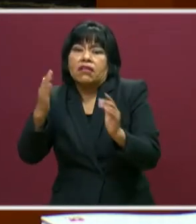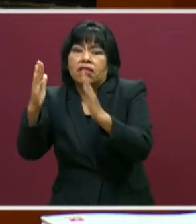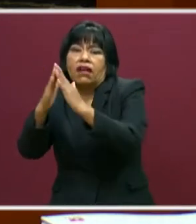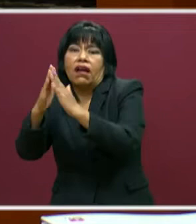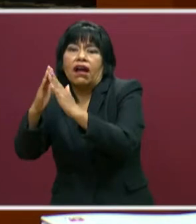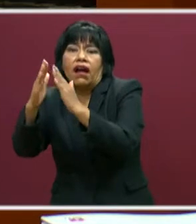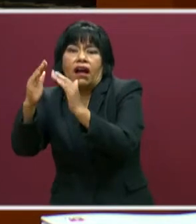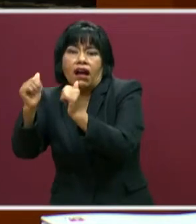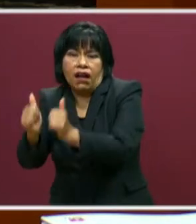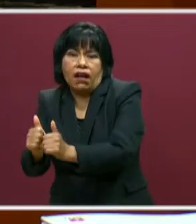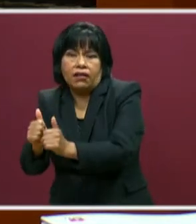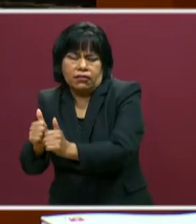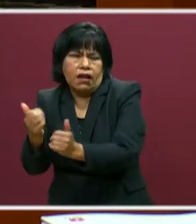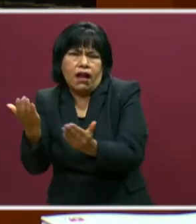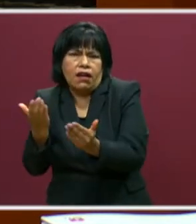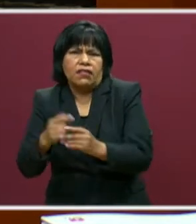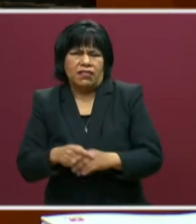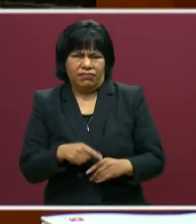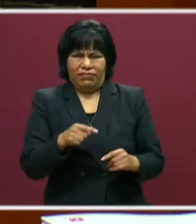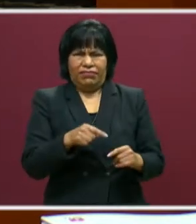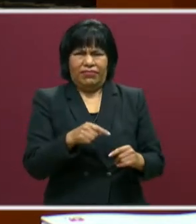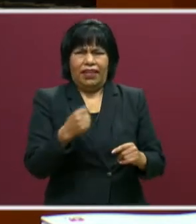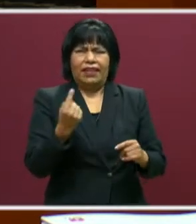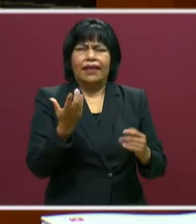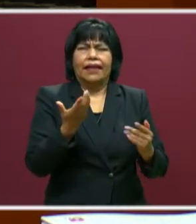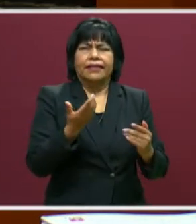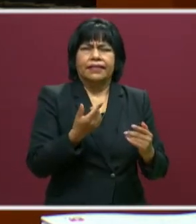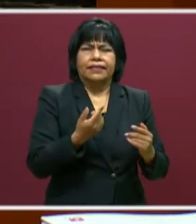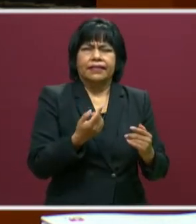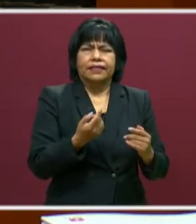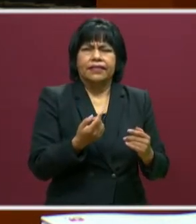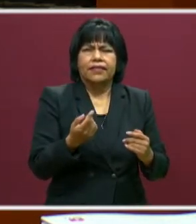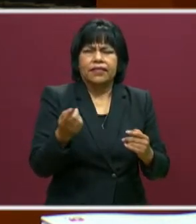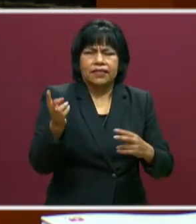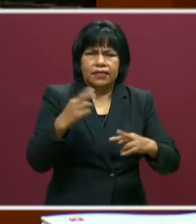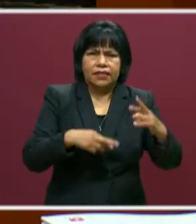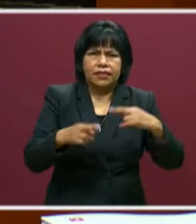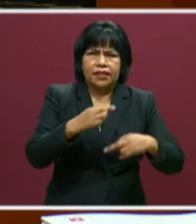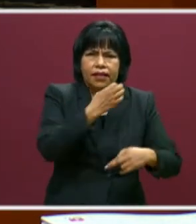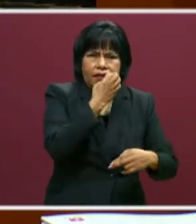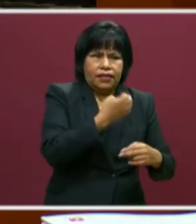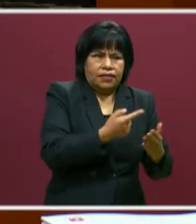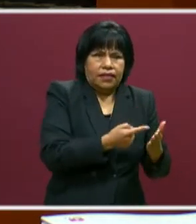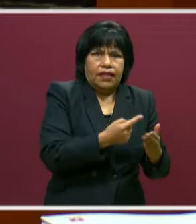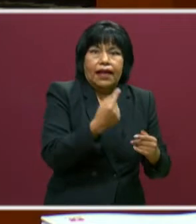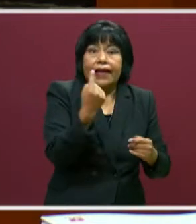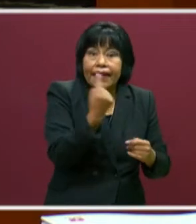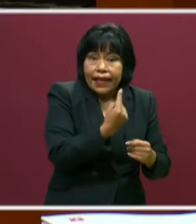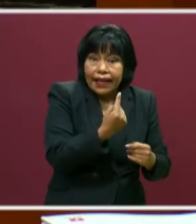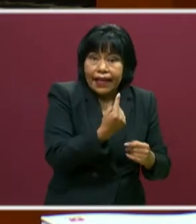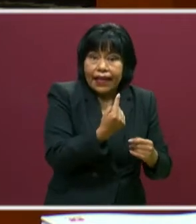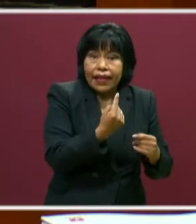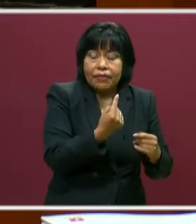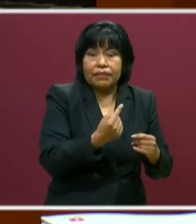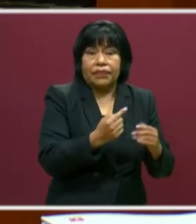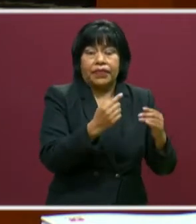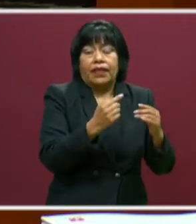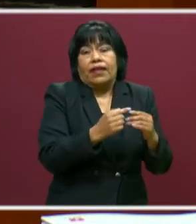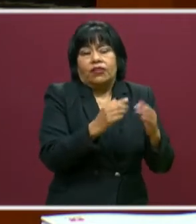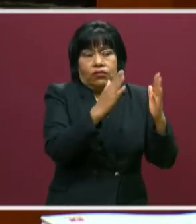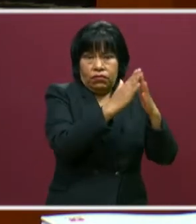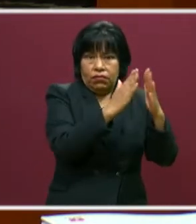entonces, ¿qué es lo que corresponde a ser presencial? ¿Qué a distancia? ¿Y qué como trabajo autónomo?